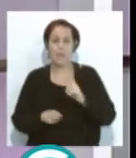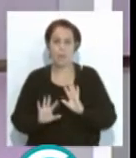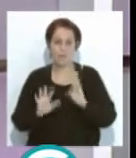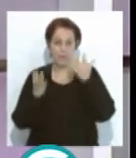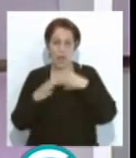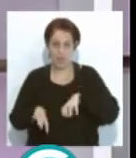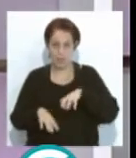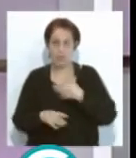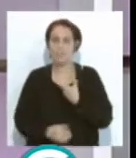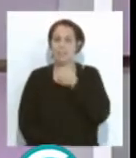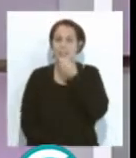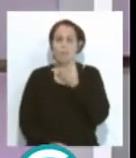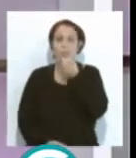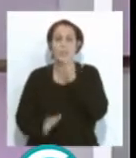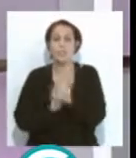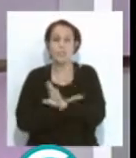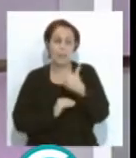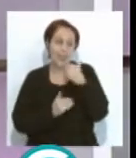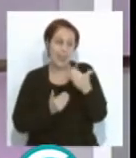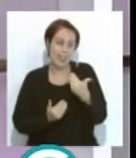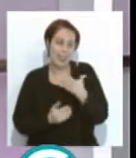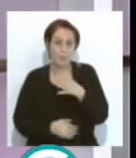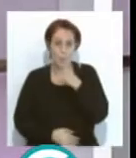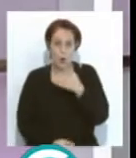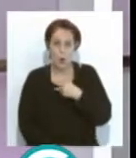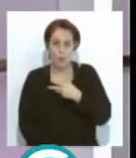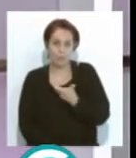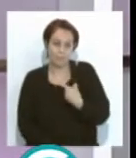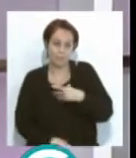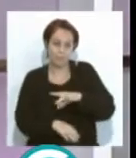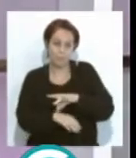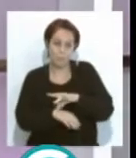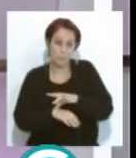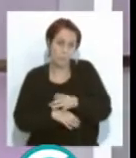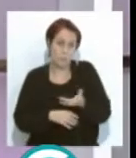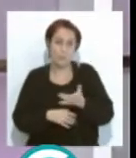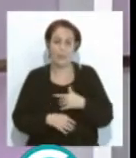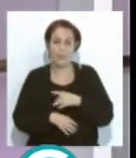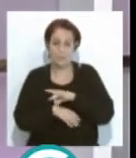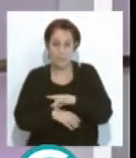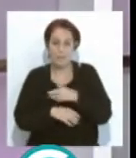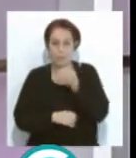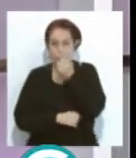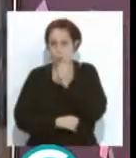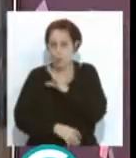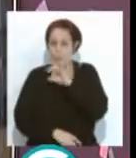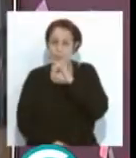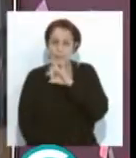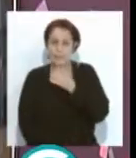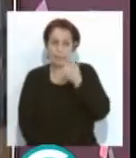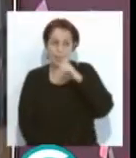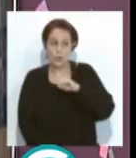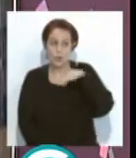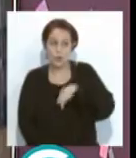tal, Fanny? ¿Cómo estás? Muy bien, muchas gracias por estar aquí. Sí, muy bien, vamos, muy contenta. Yo creo que este año no